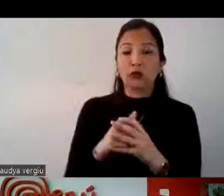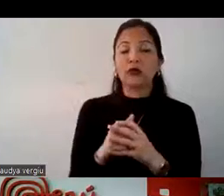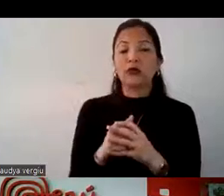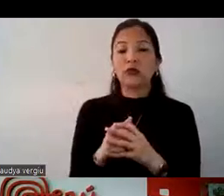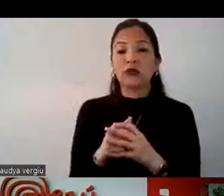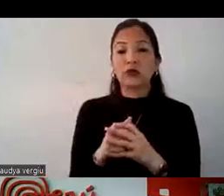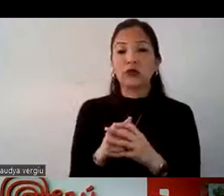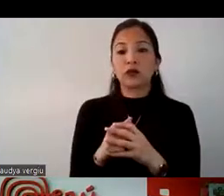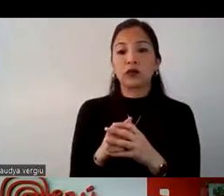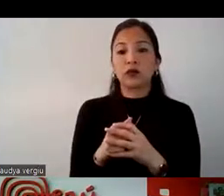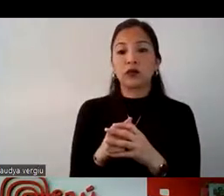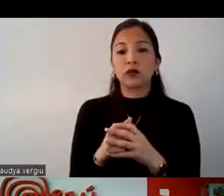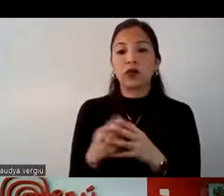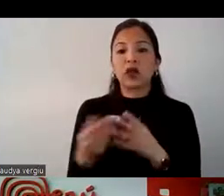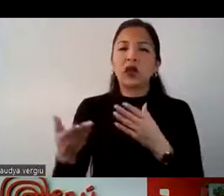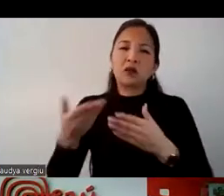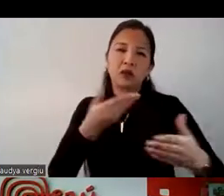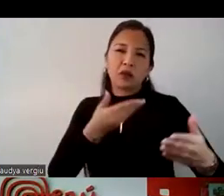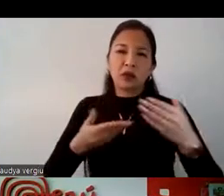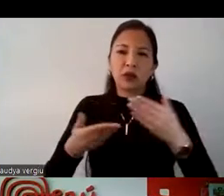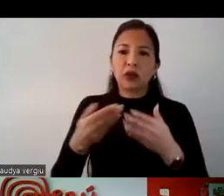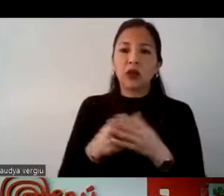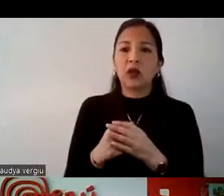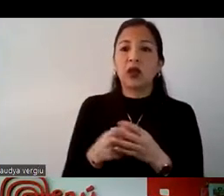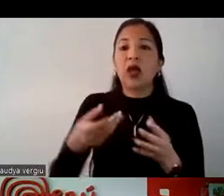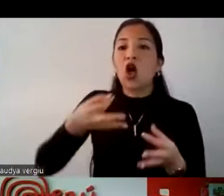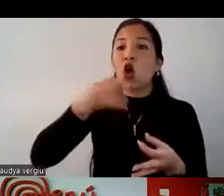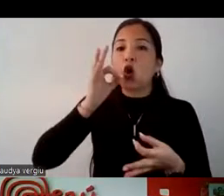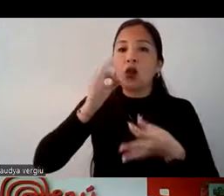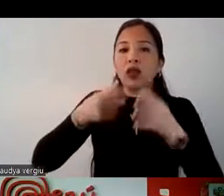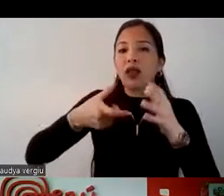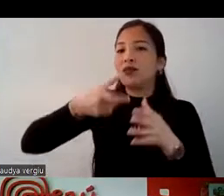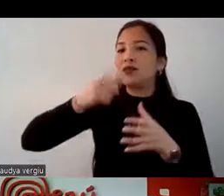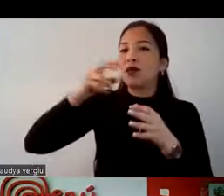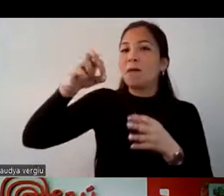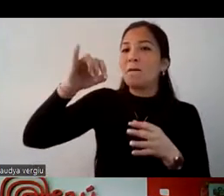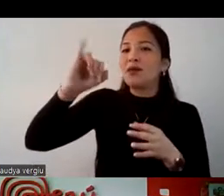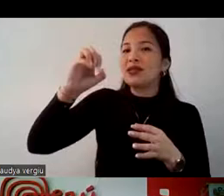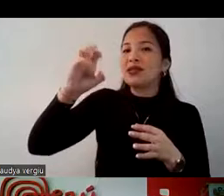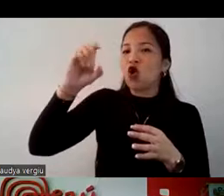para diversas actividades con el tema de coctelería a base de Pisco.